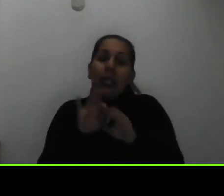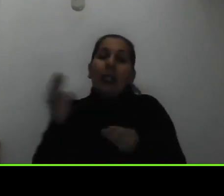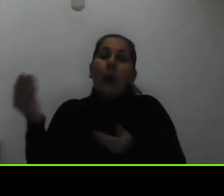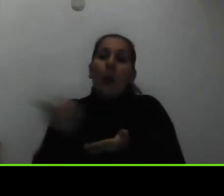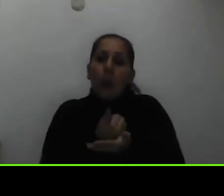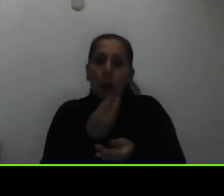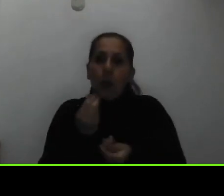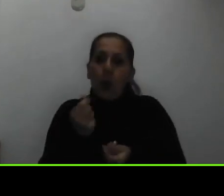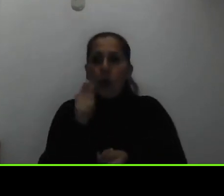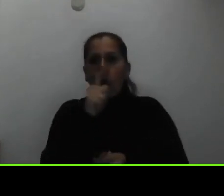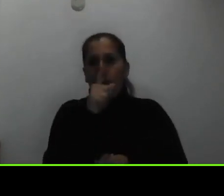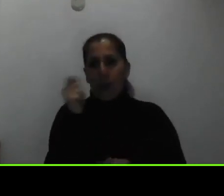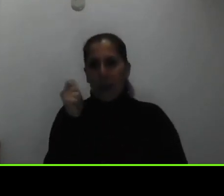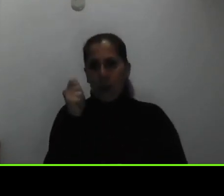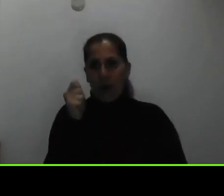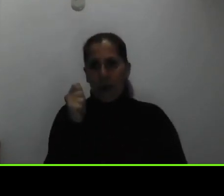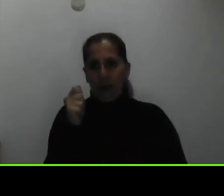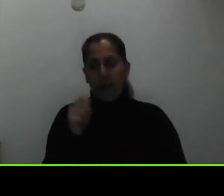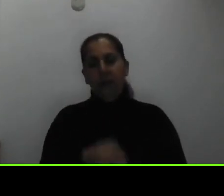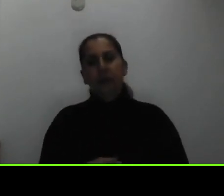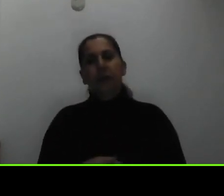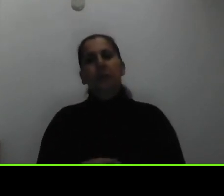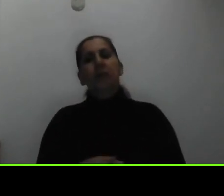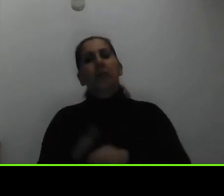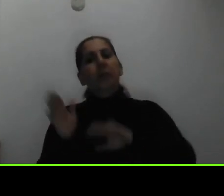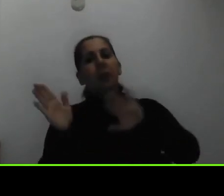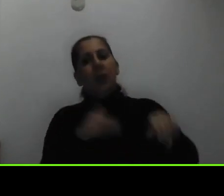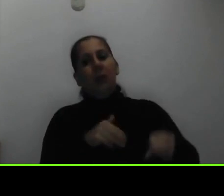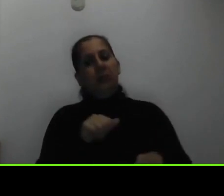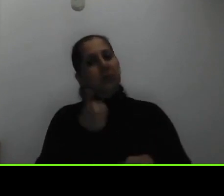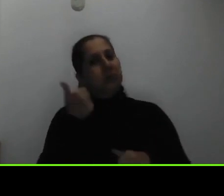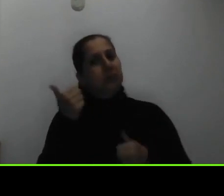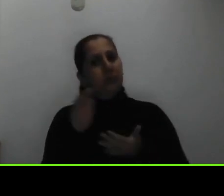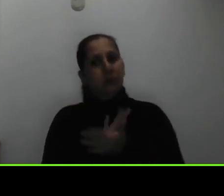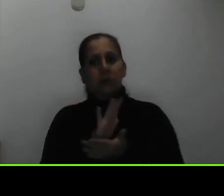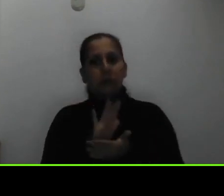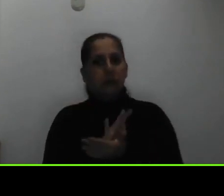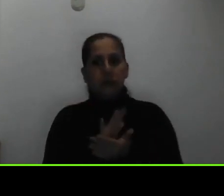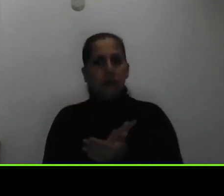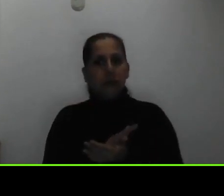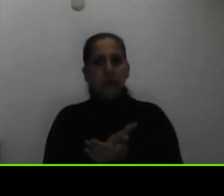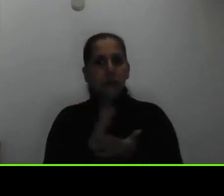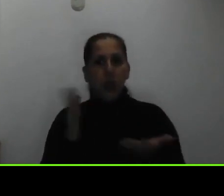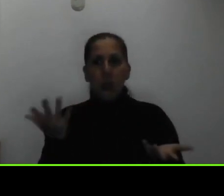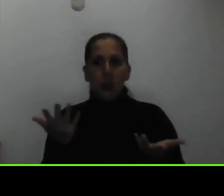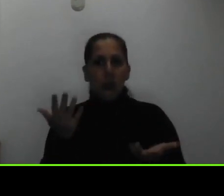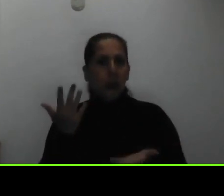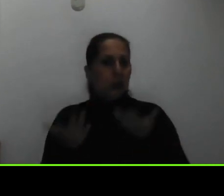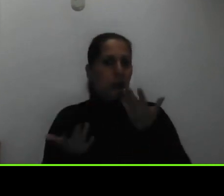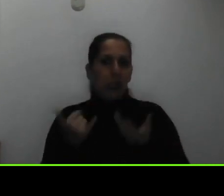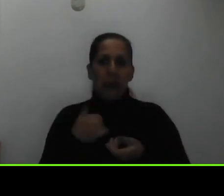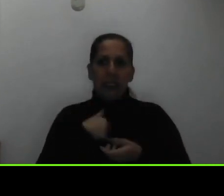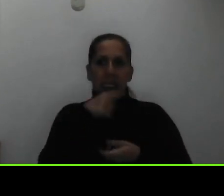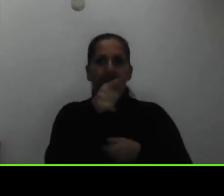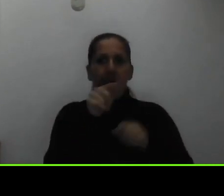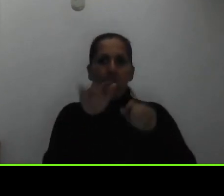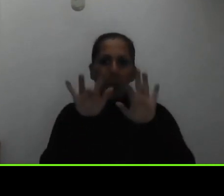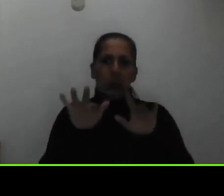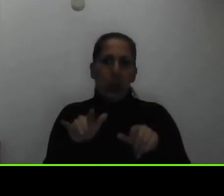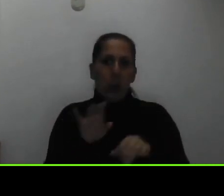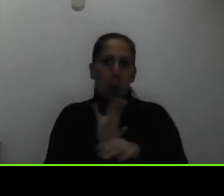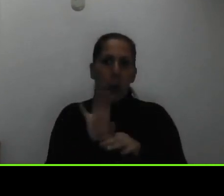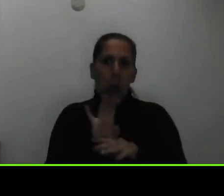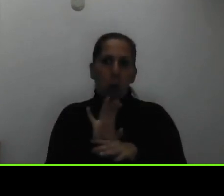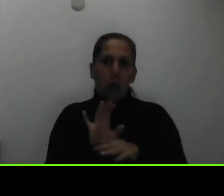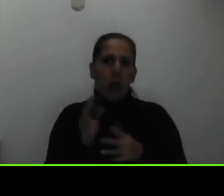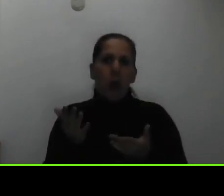mensual habrá otros documentos que tengan en la computadora y demás pero bueno más